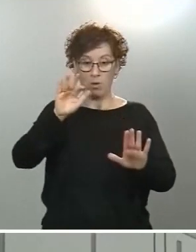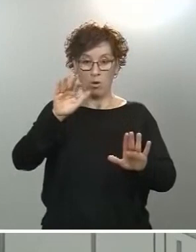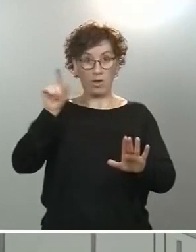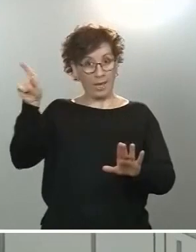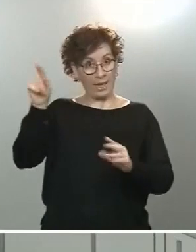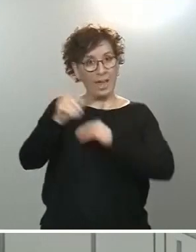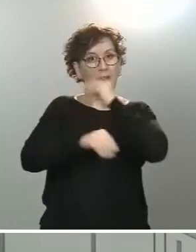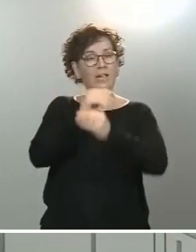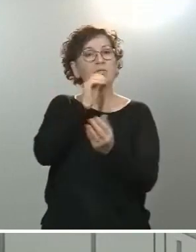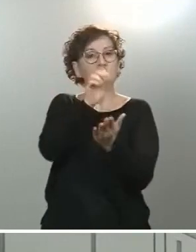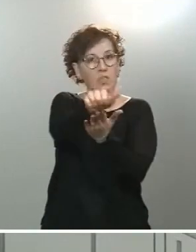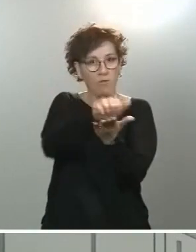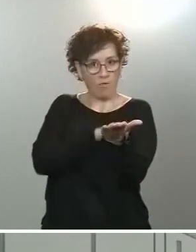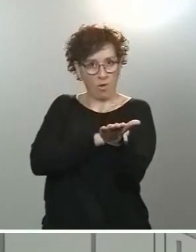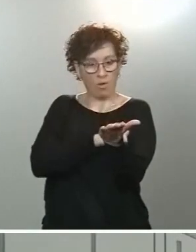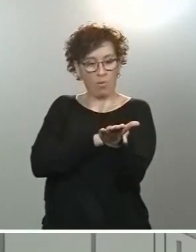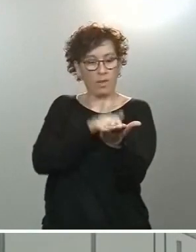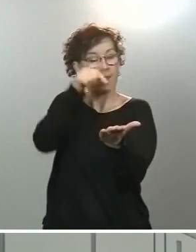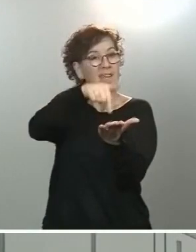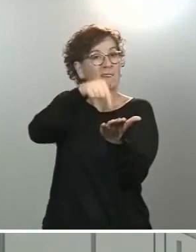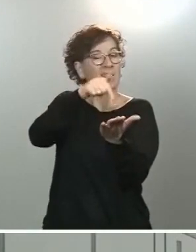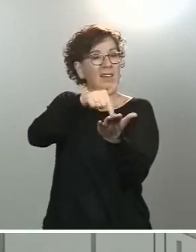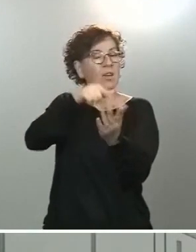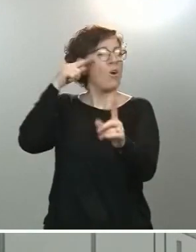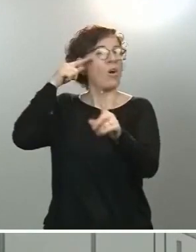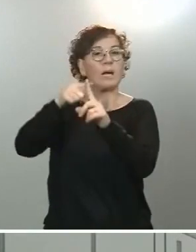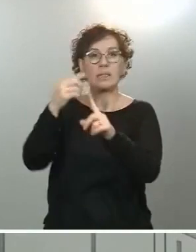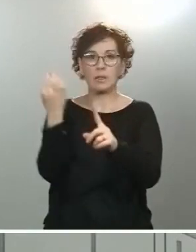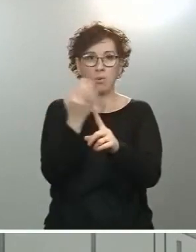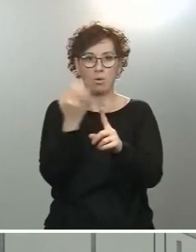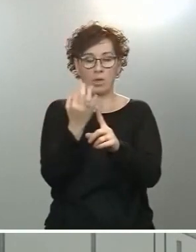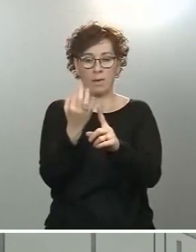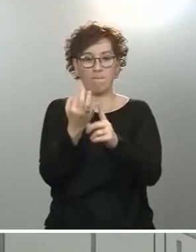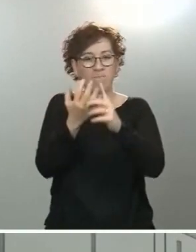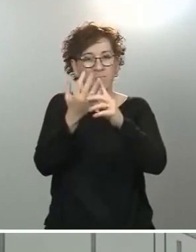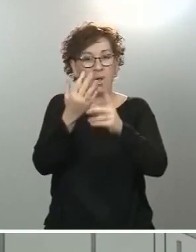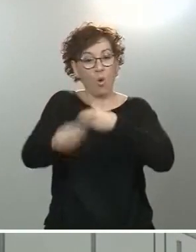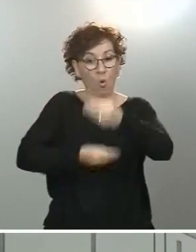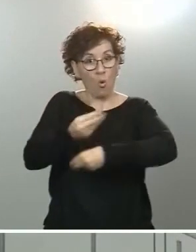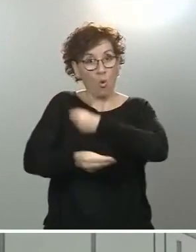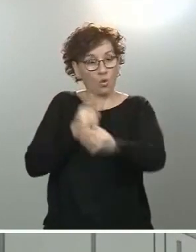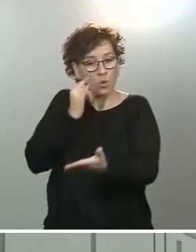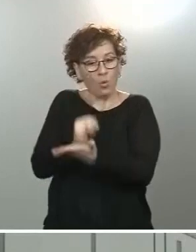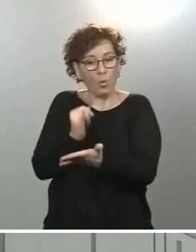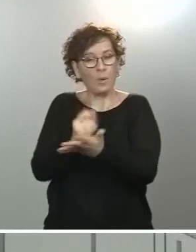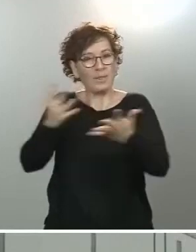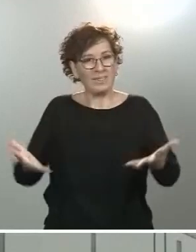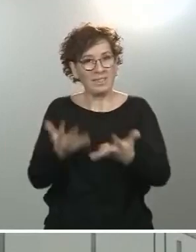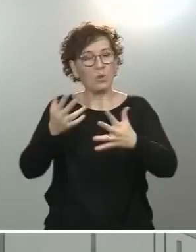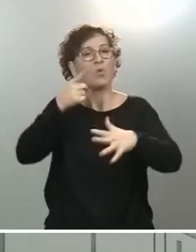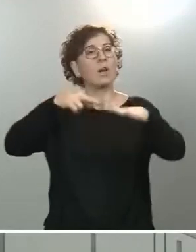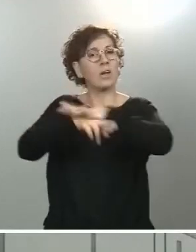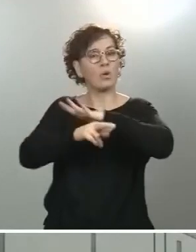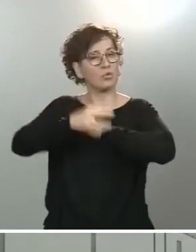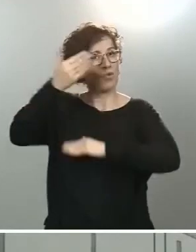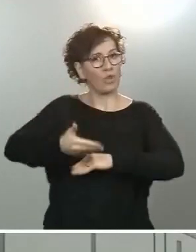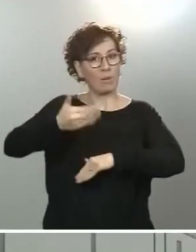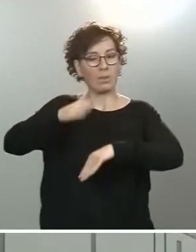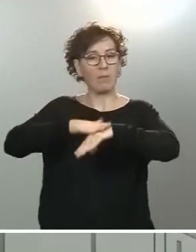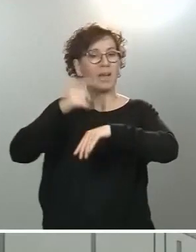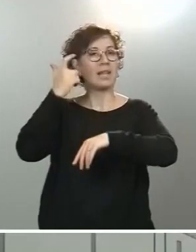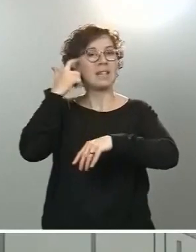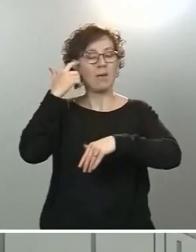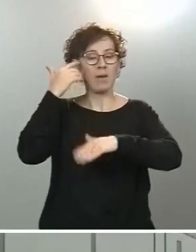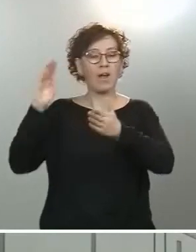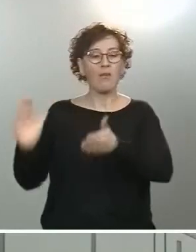con el objetivo claro de promover el uso de las pruebas como una de las herramientas fundamentales en la fase de transición. Esto